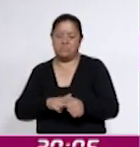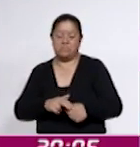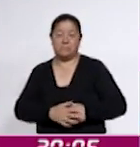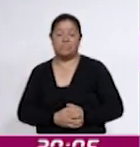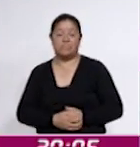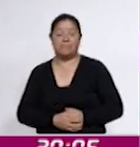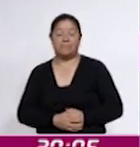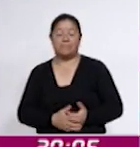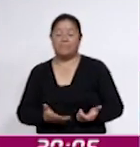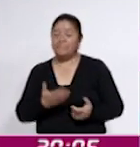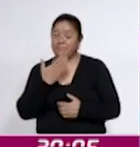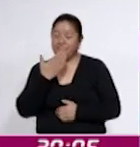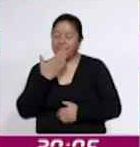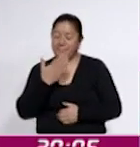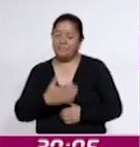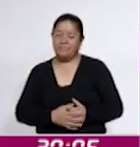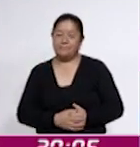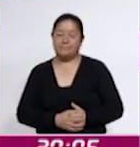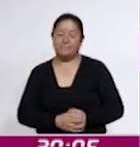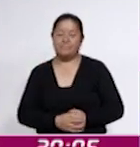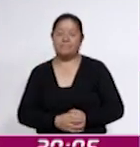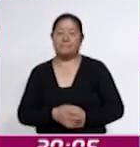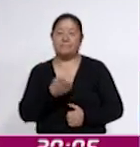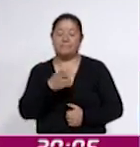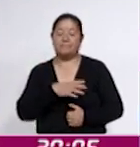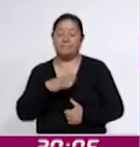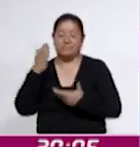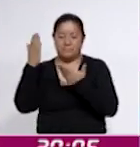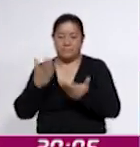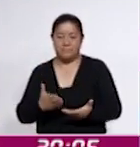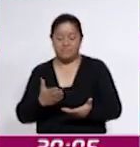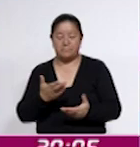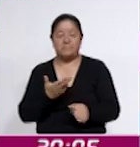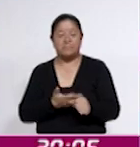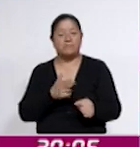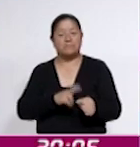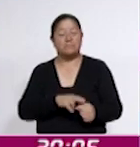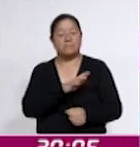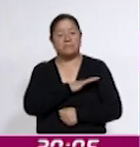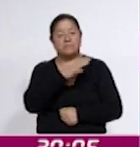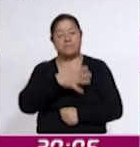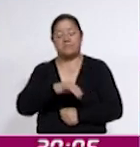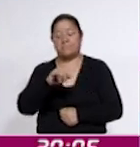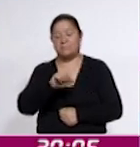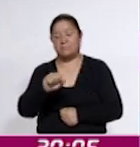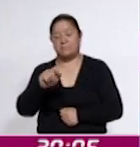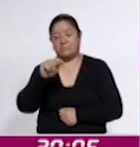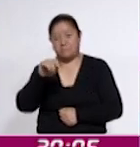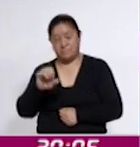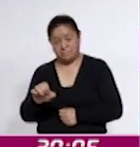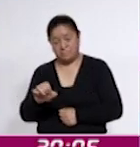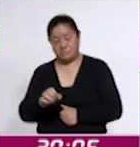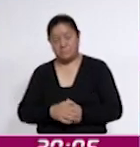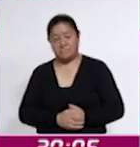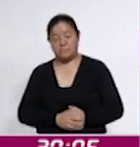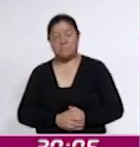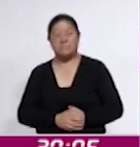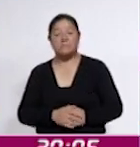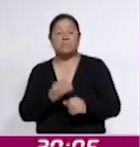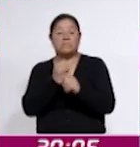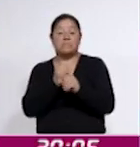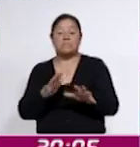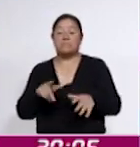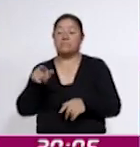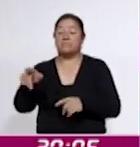Y pues bien, esta es parte de la visita que hizo al Hospital General del Issste, y pues en información